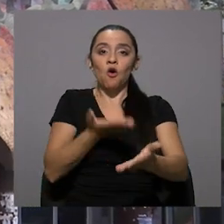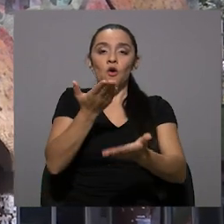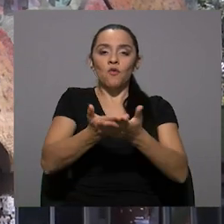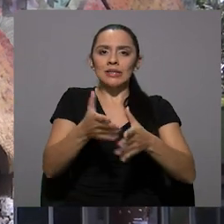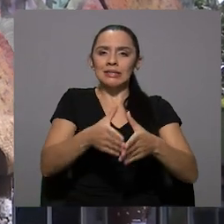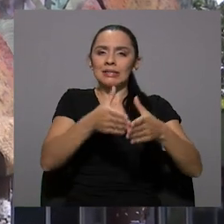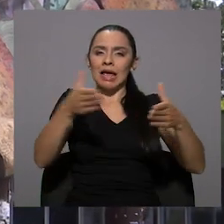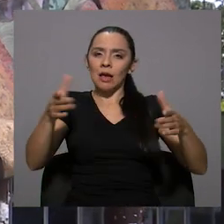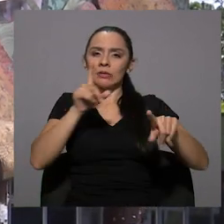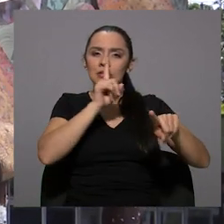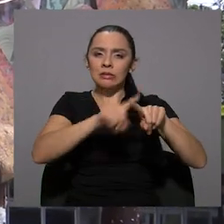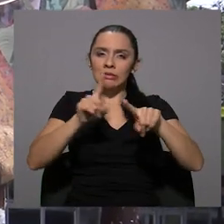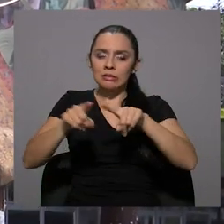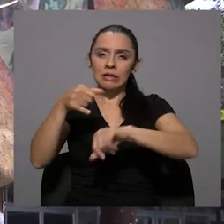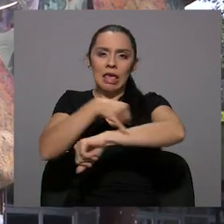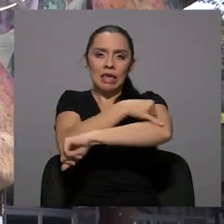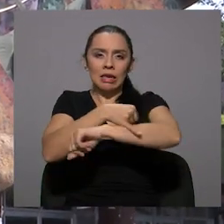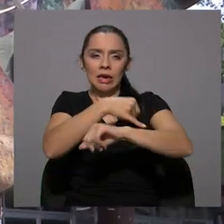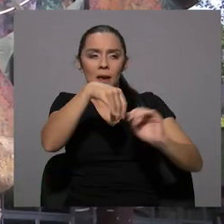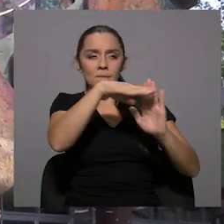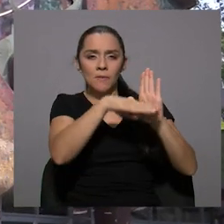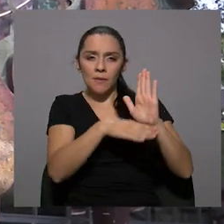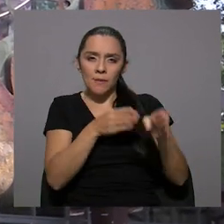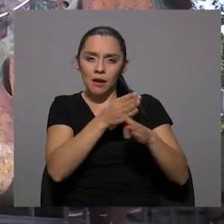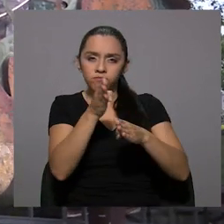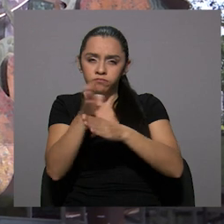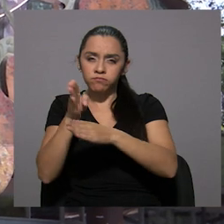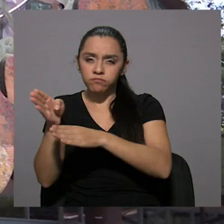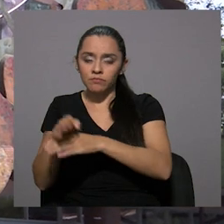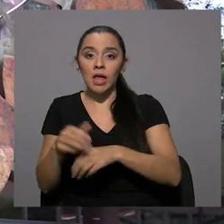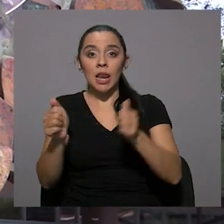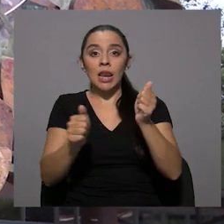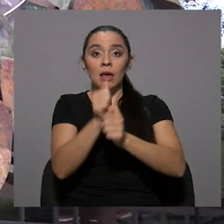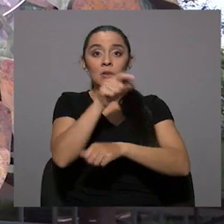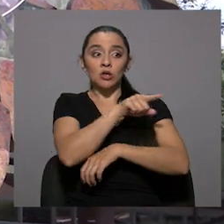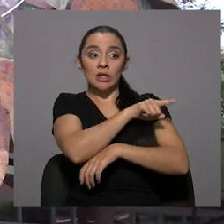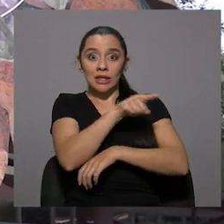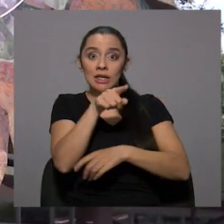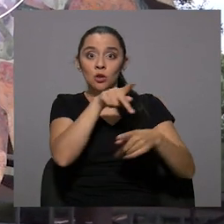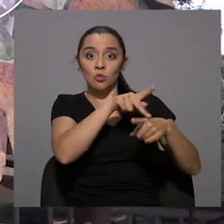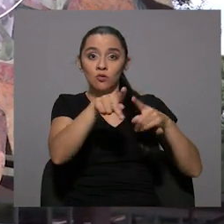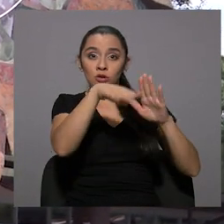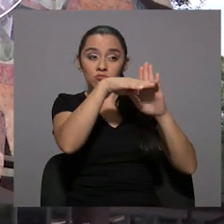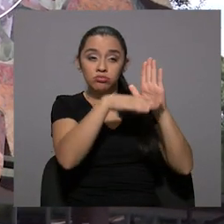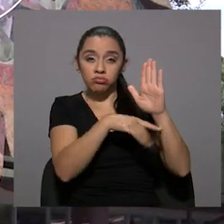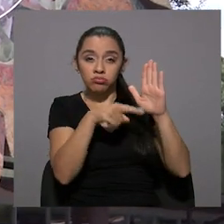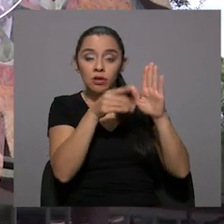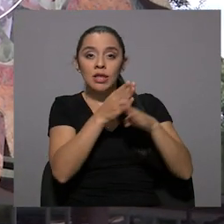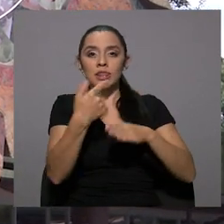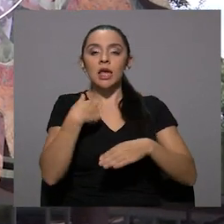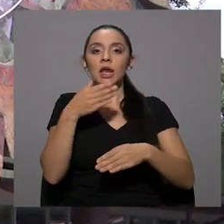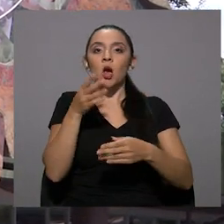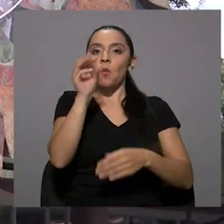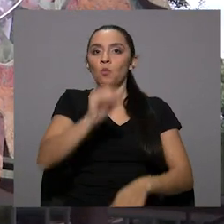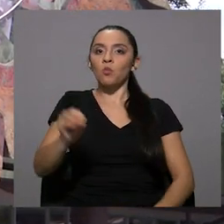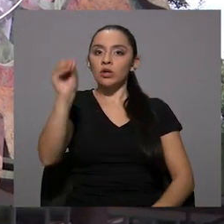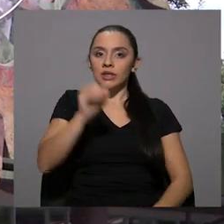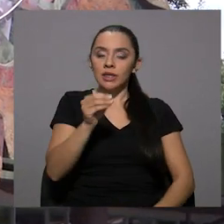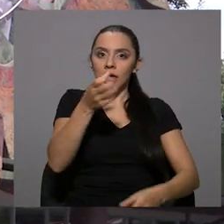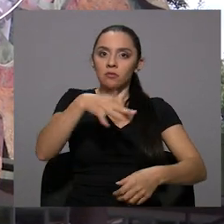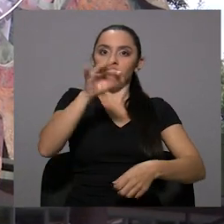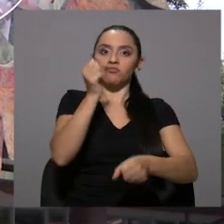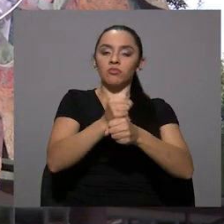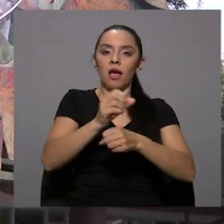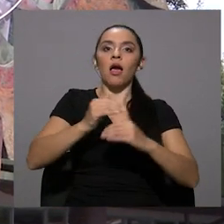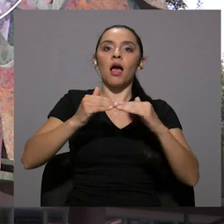La UCR ofrece una amplia oferta académica en el área de Ingeniería. La mayoría de estas profesiones tienen un